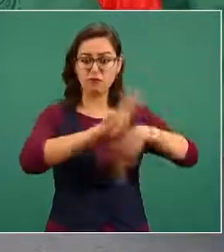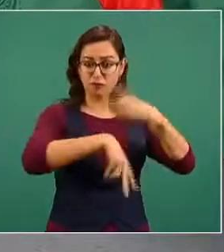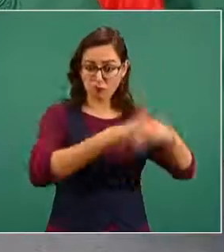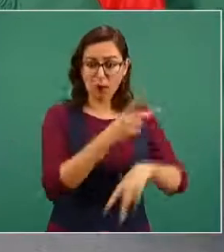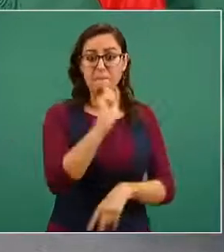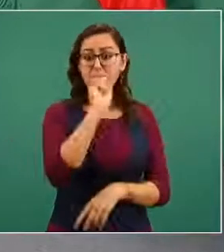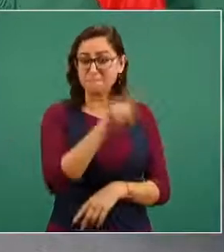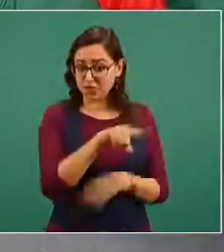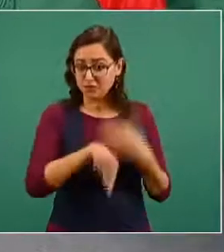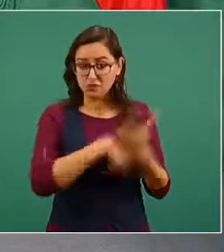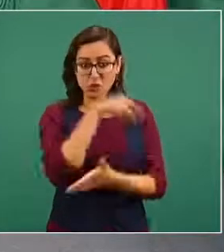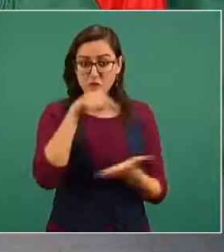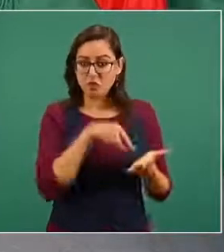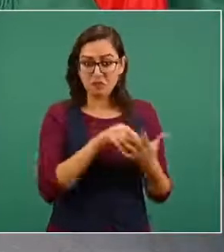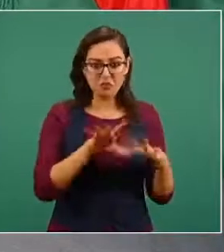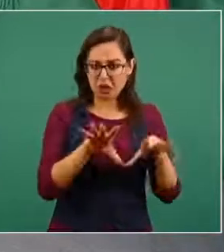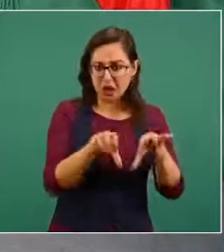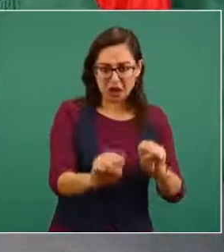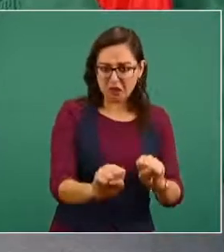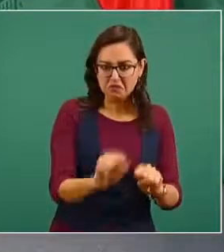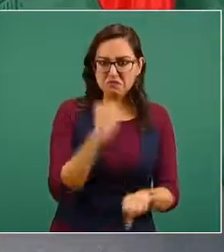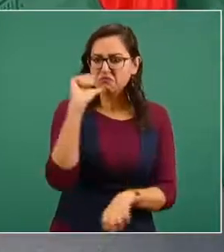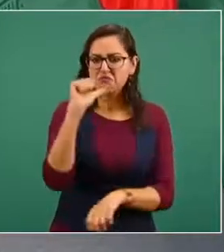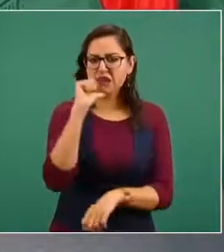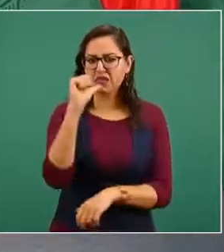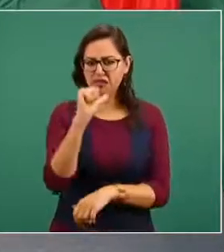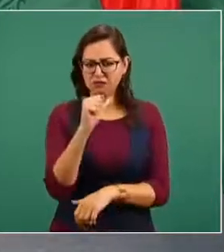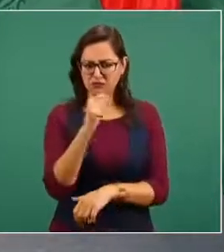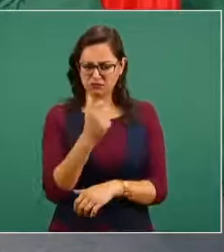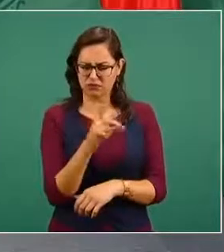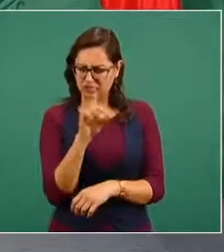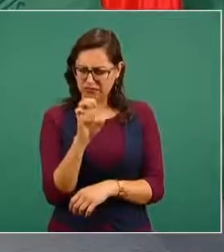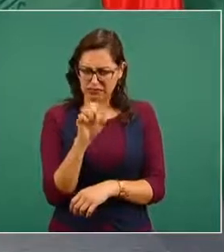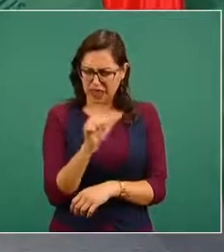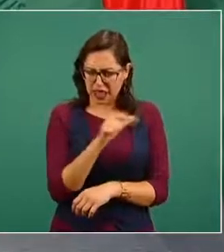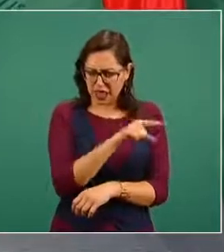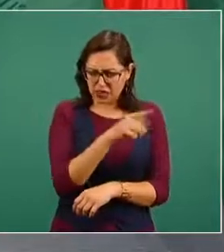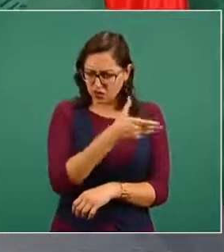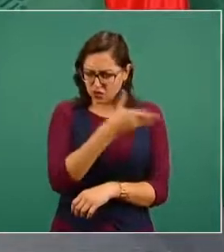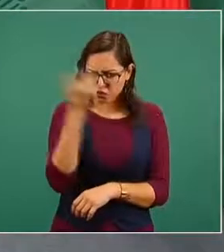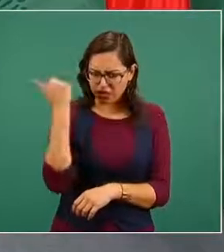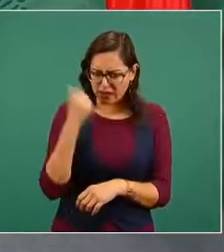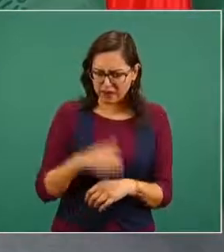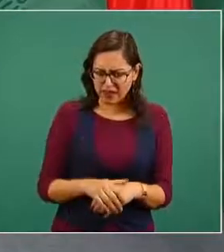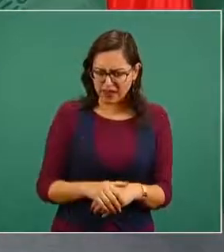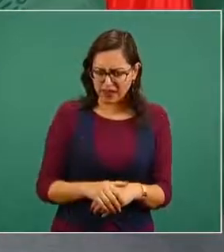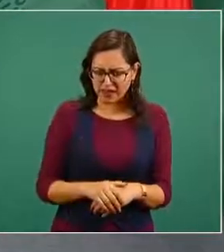que no supieron no tenían terminada la investigación